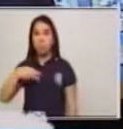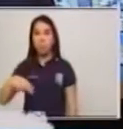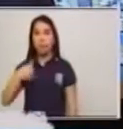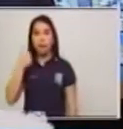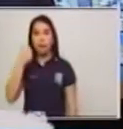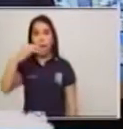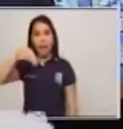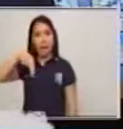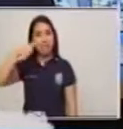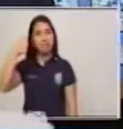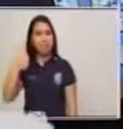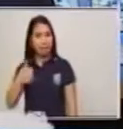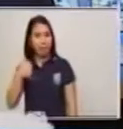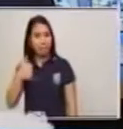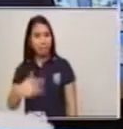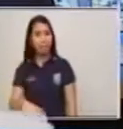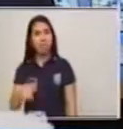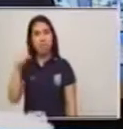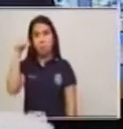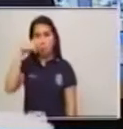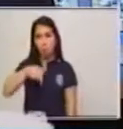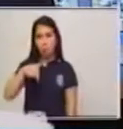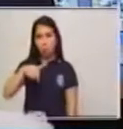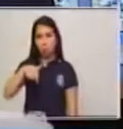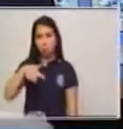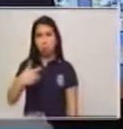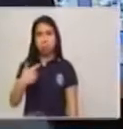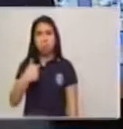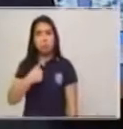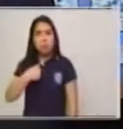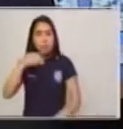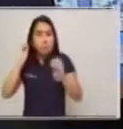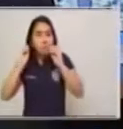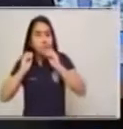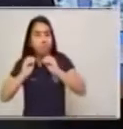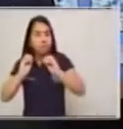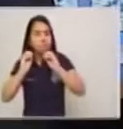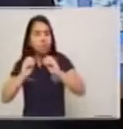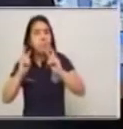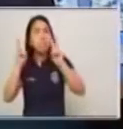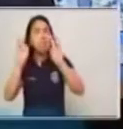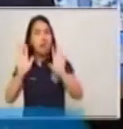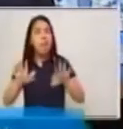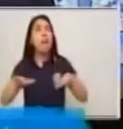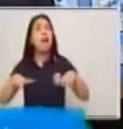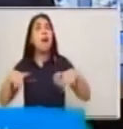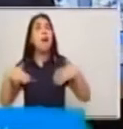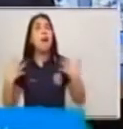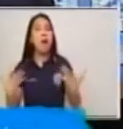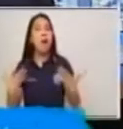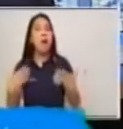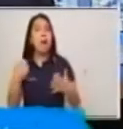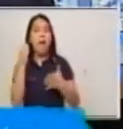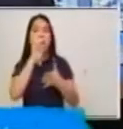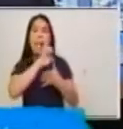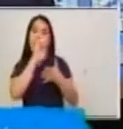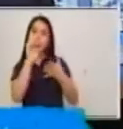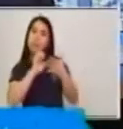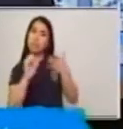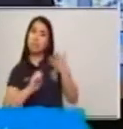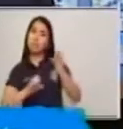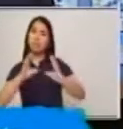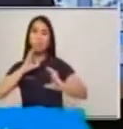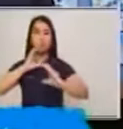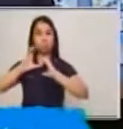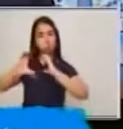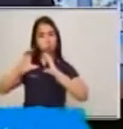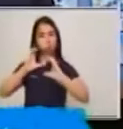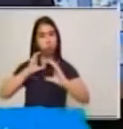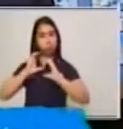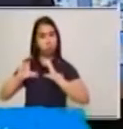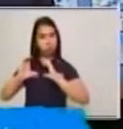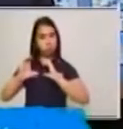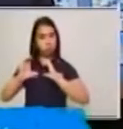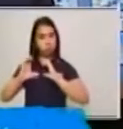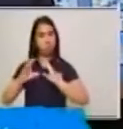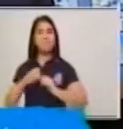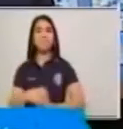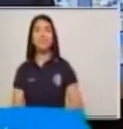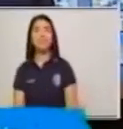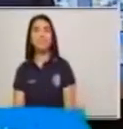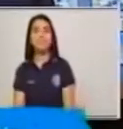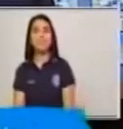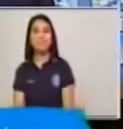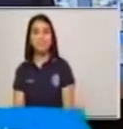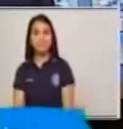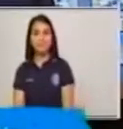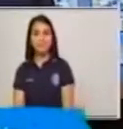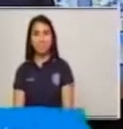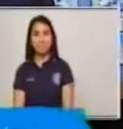García y en esta oportunidad desarrollaré el tema, los elementos de la comunicación, del área de Comunicación